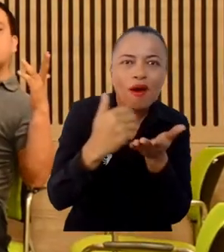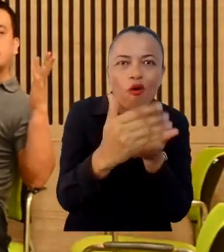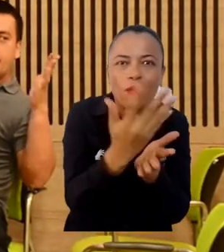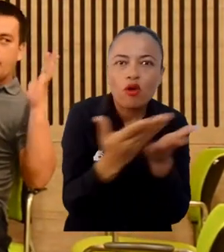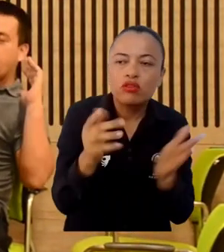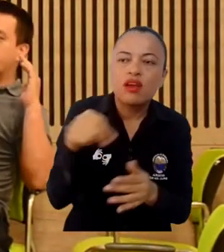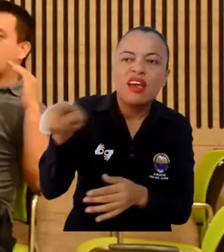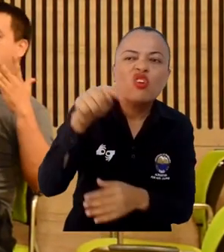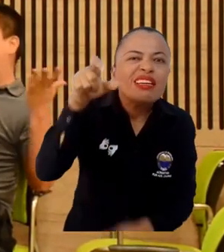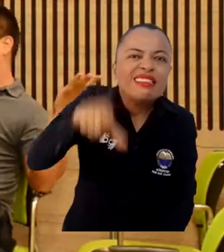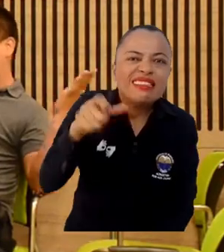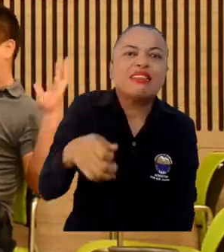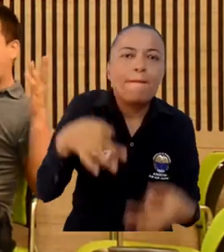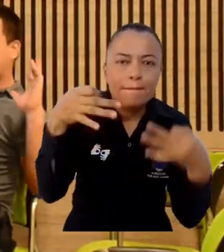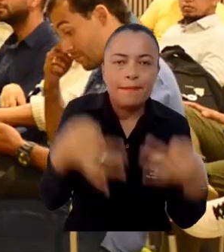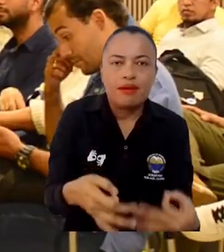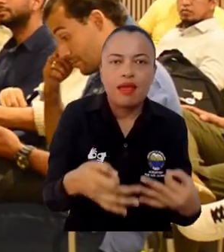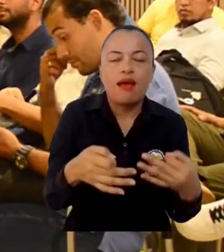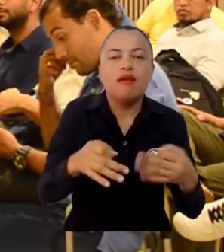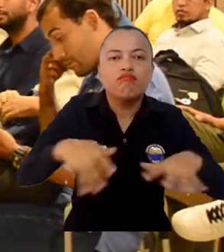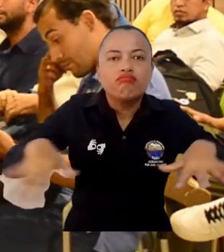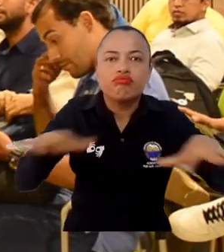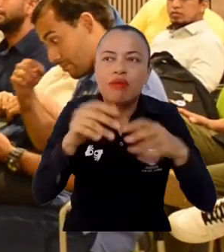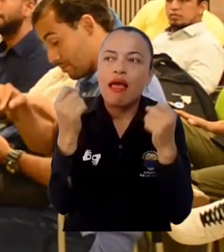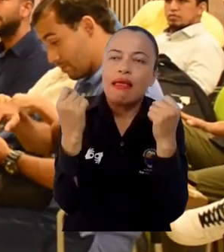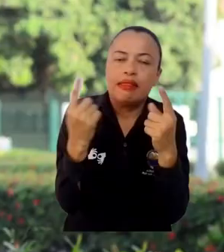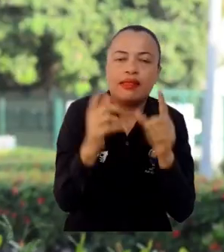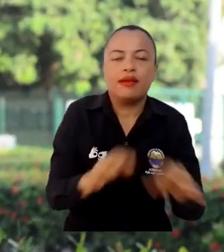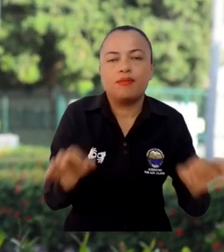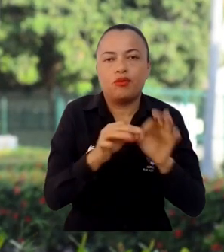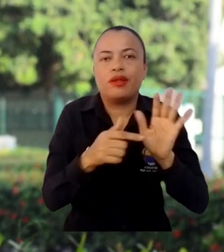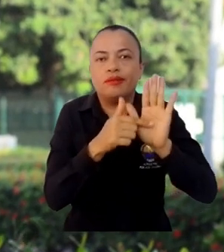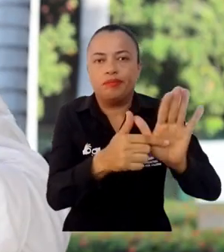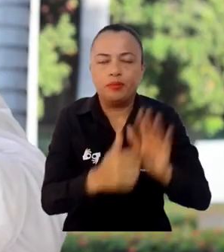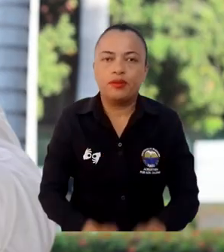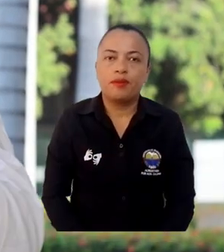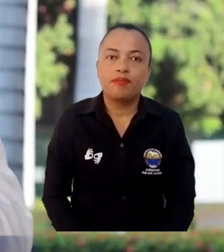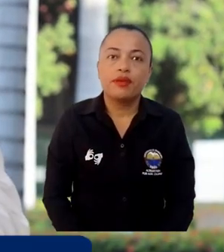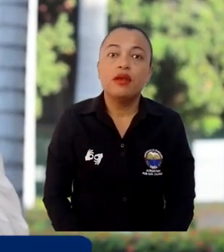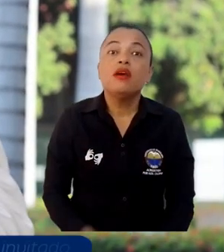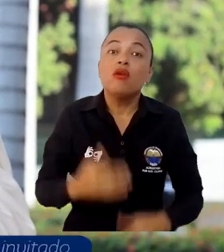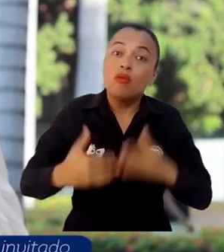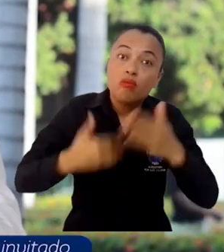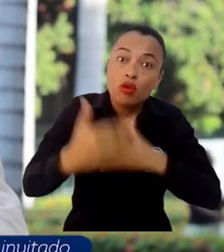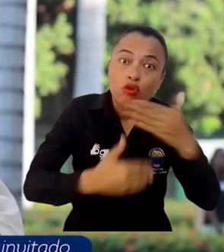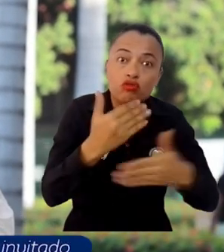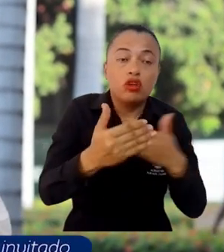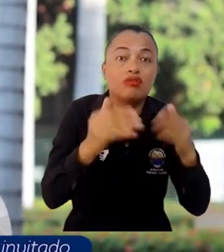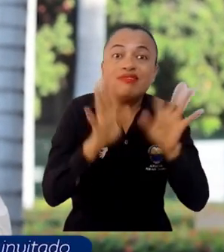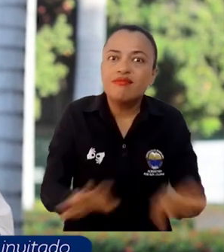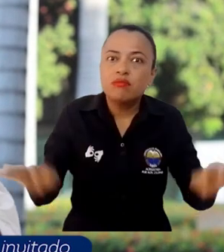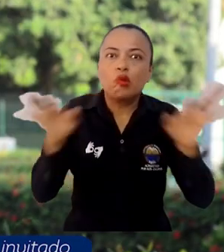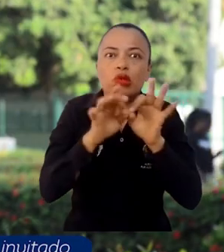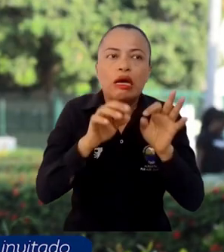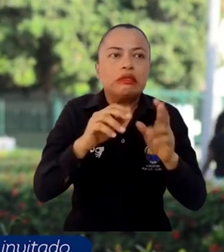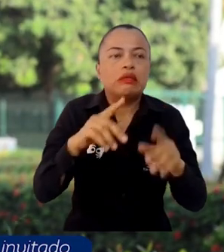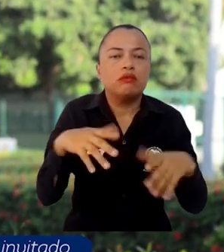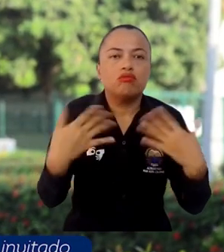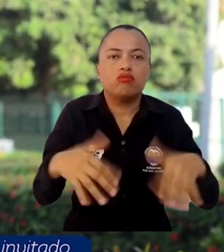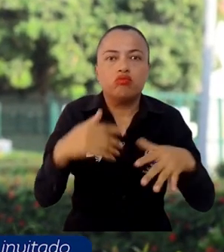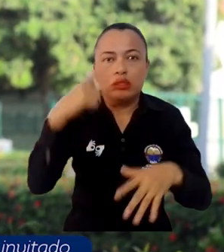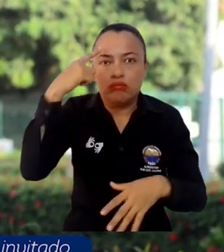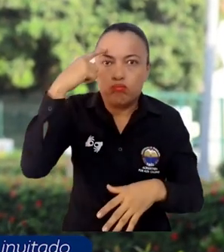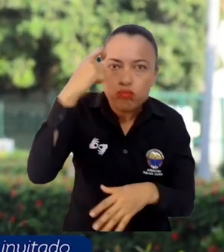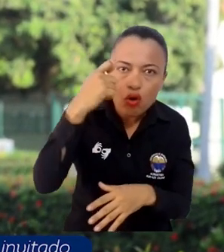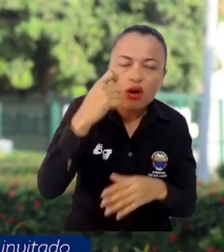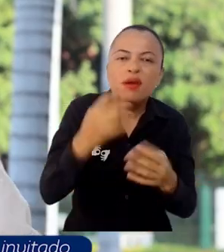problemáticas, comprender las necesidades sociales y su entorno. Fue un proceso muy interesante, muy retador. Desafiamos a las